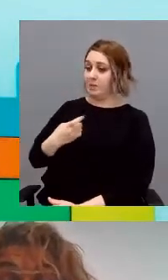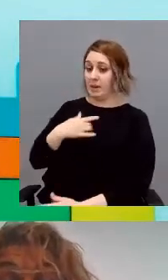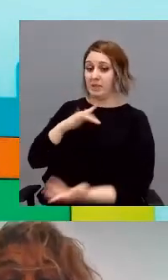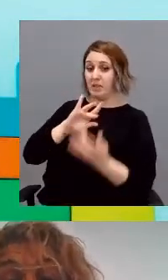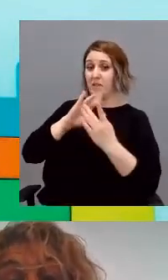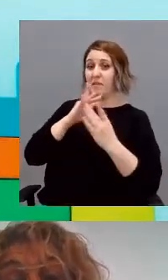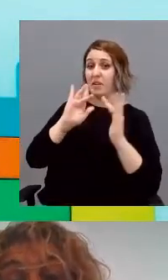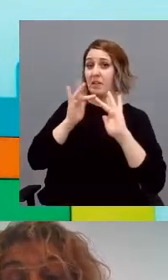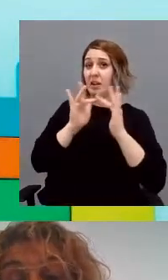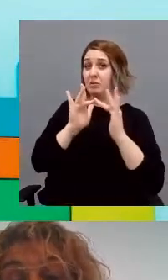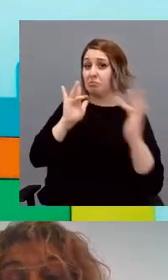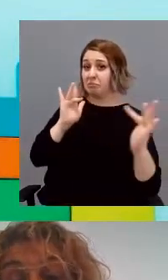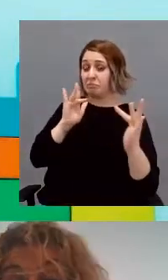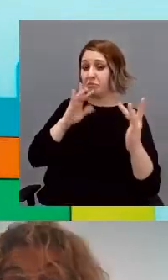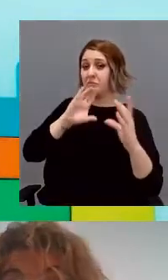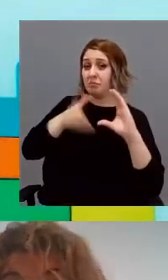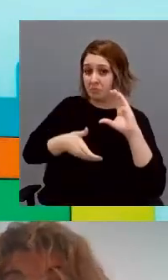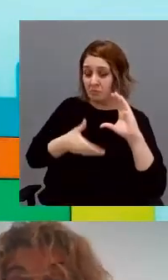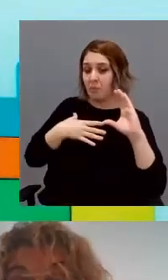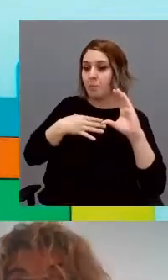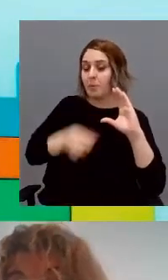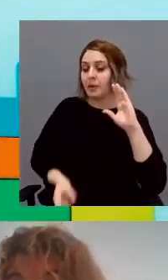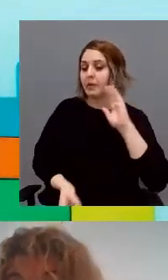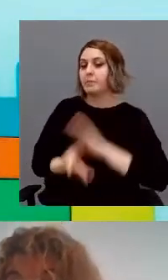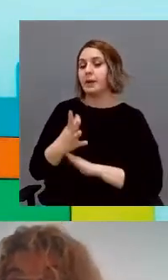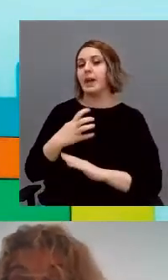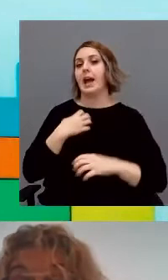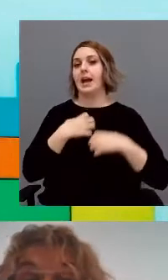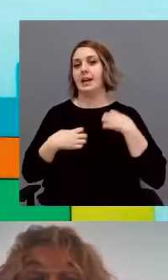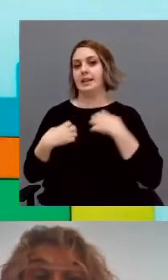con TEA pueden contribuir a la aparición de la ansiedad.